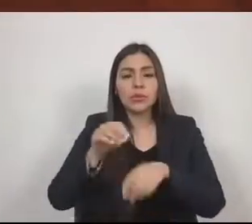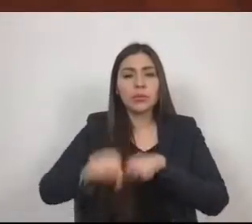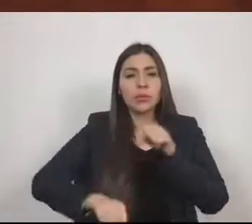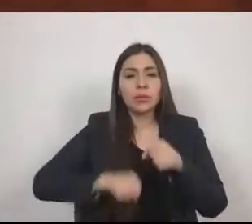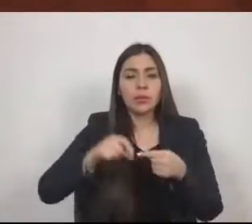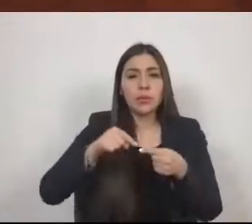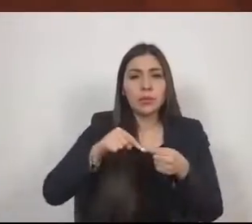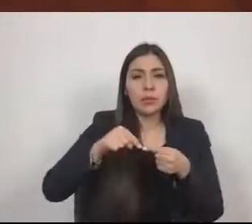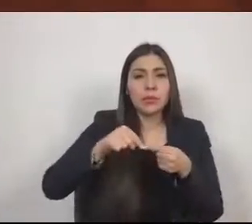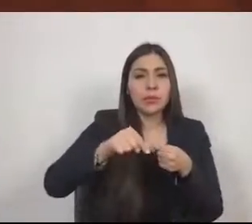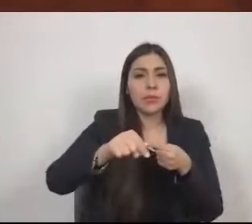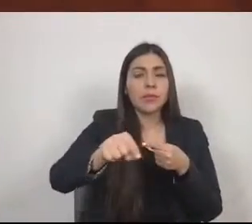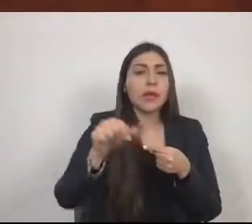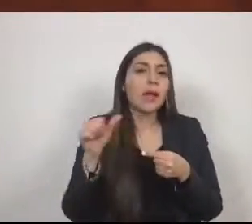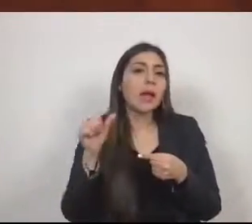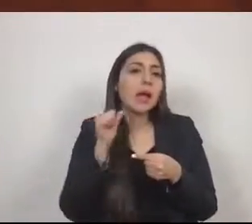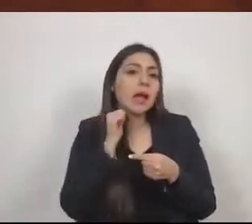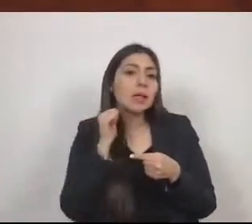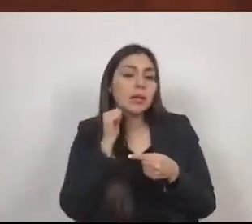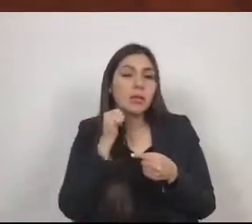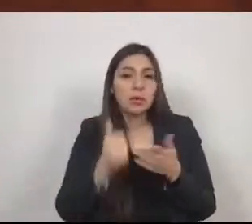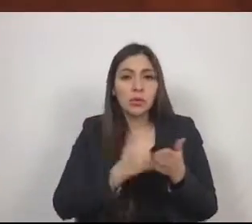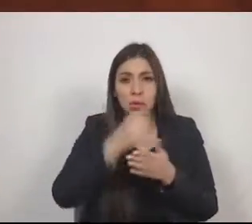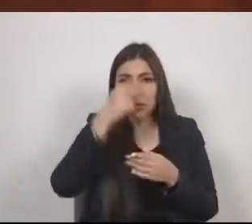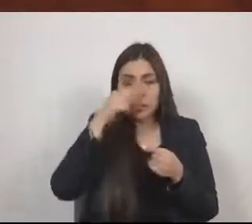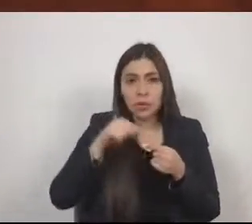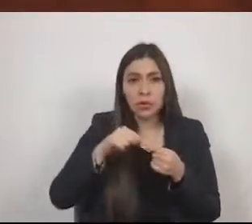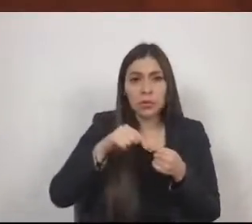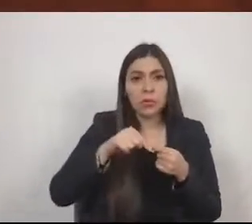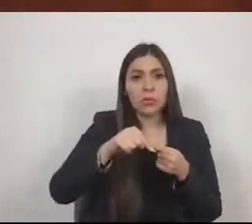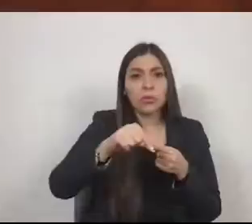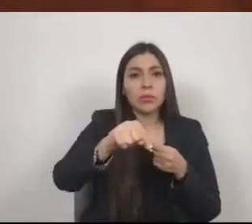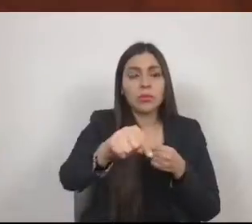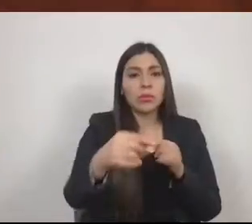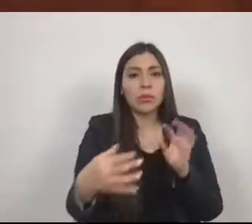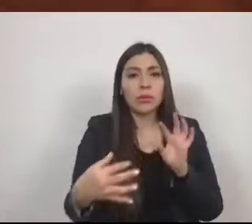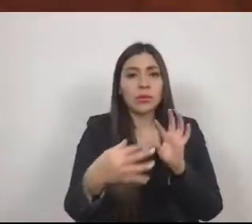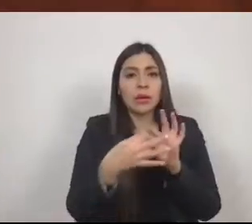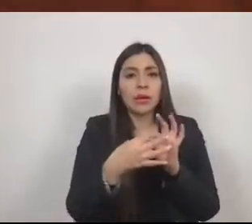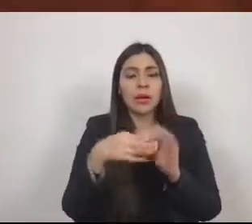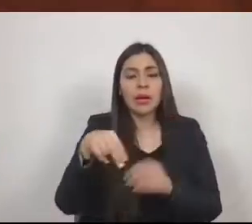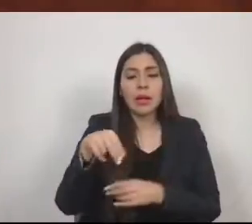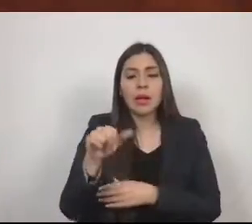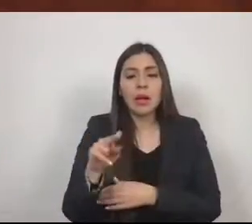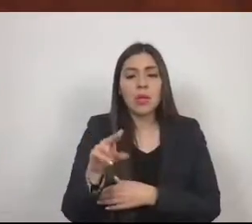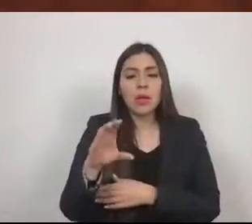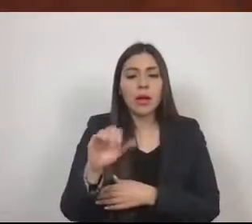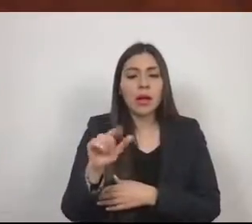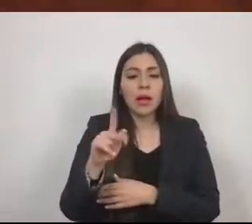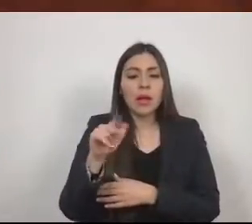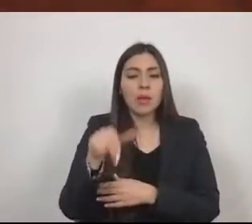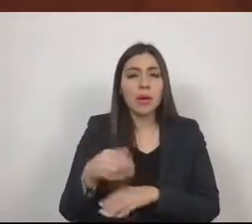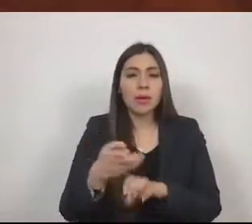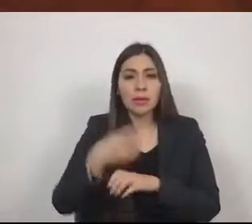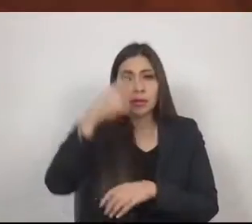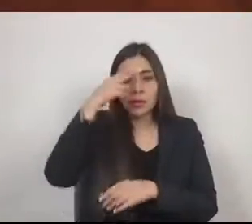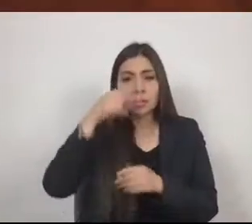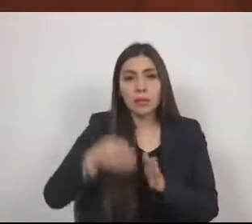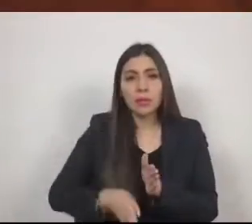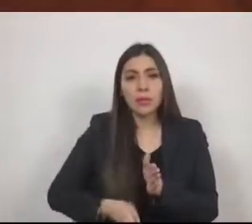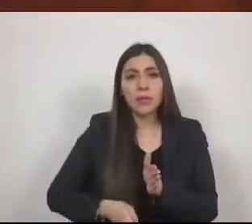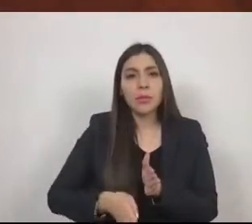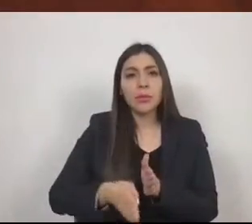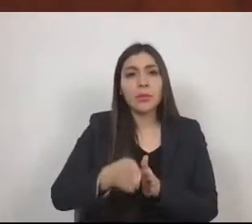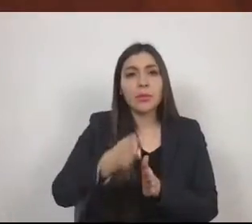Xcapotzalco en la Ciudad de México con Naucalpan en el Estado de México a lo largo de 2.2